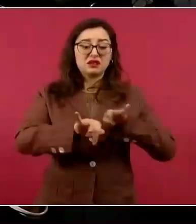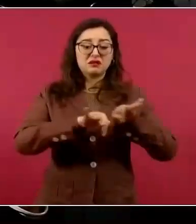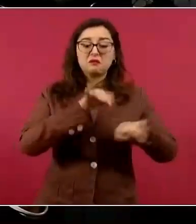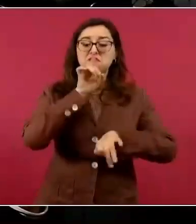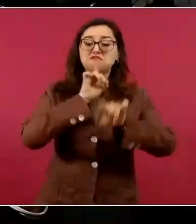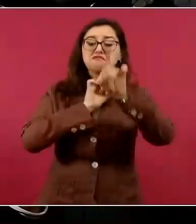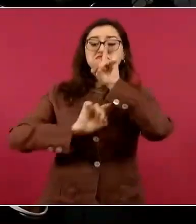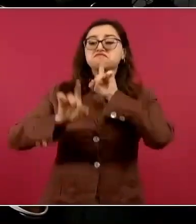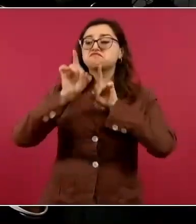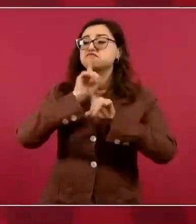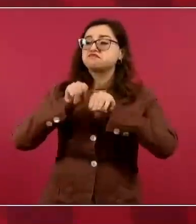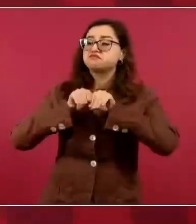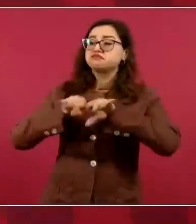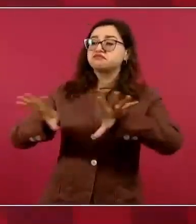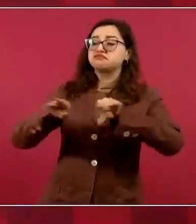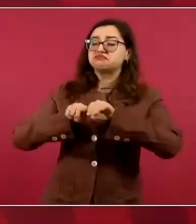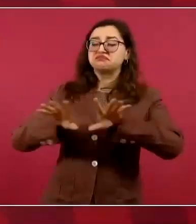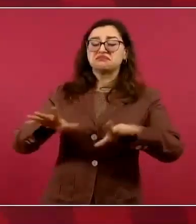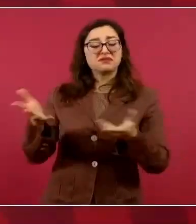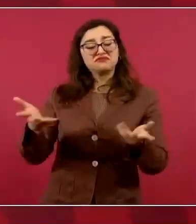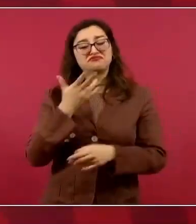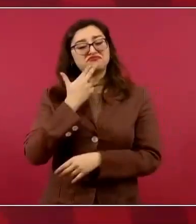ideas, pero no tiene eficacia.